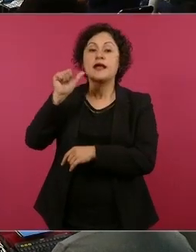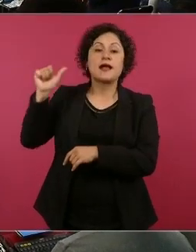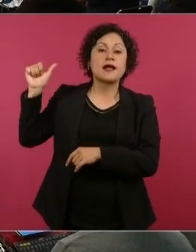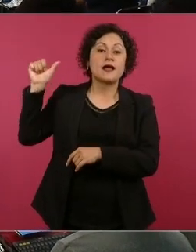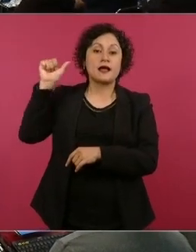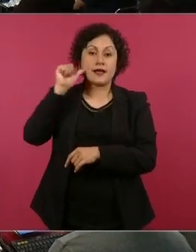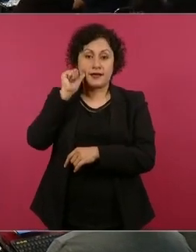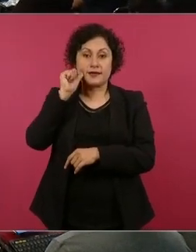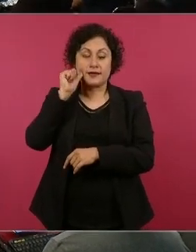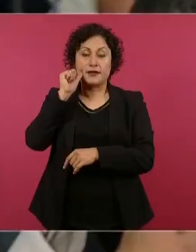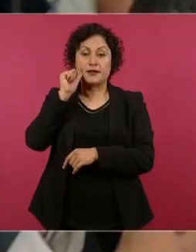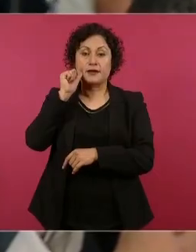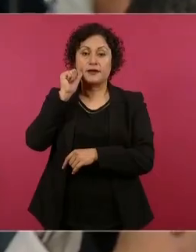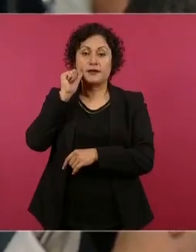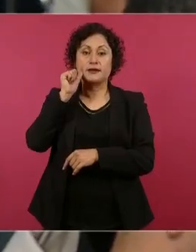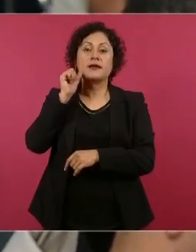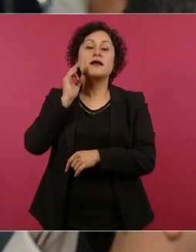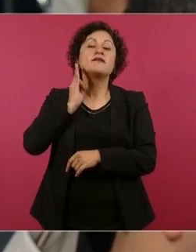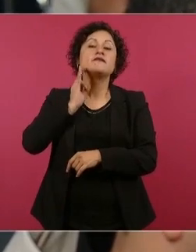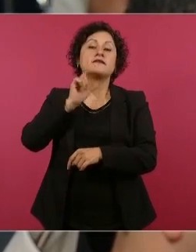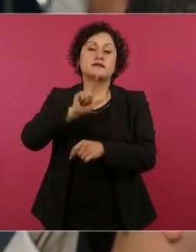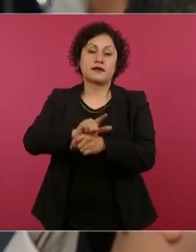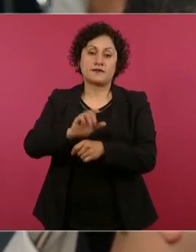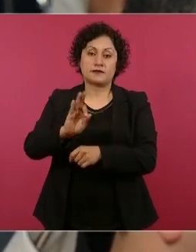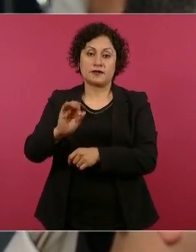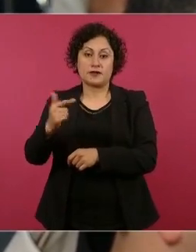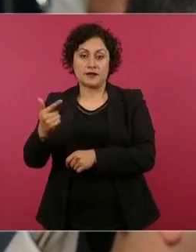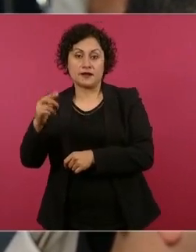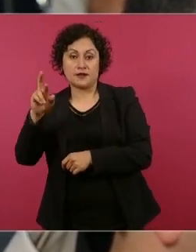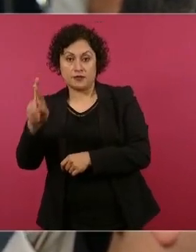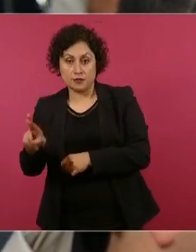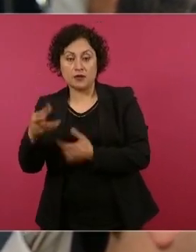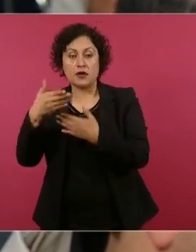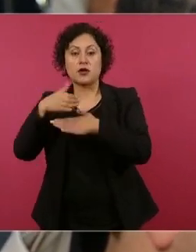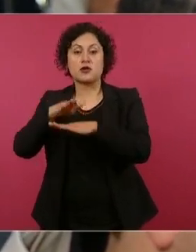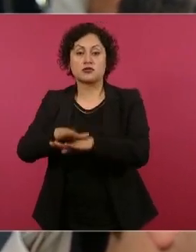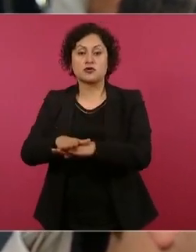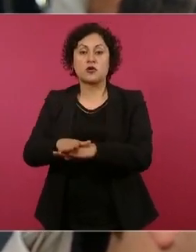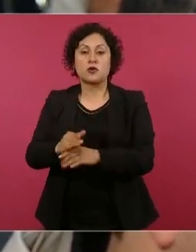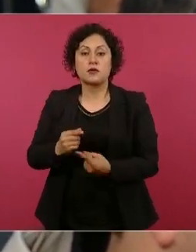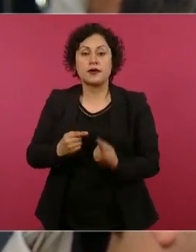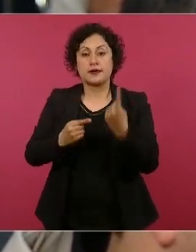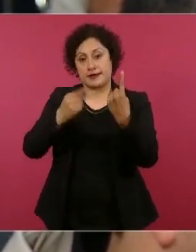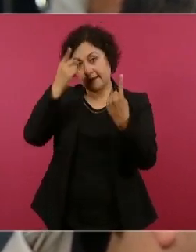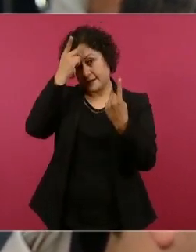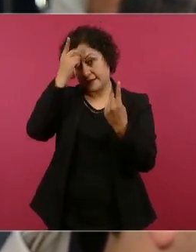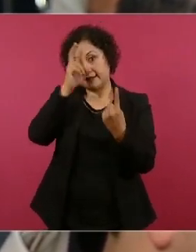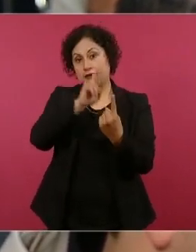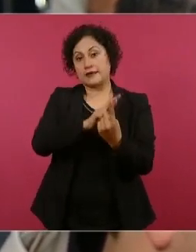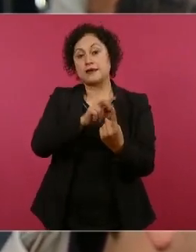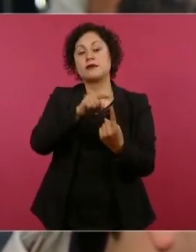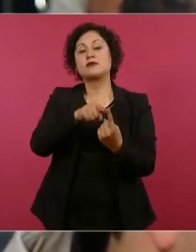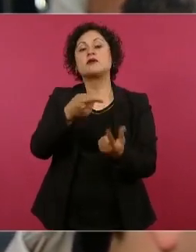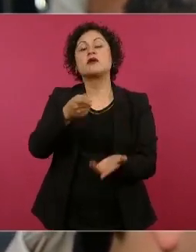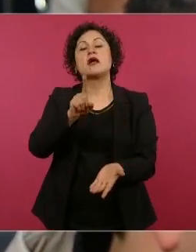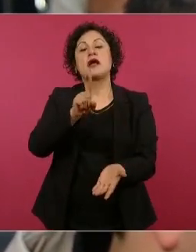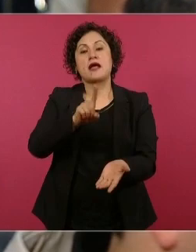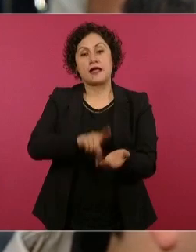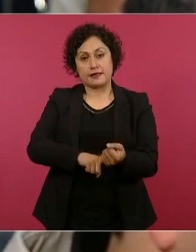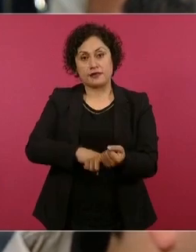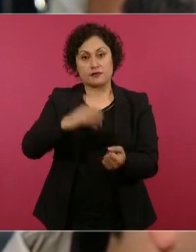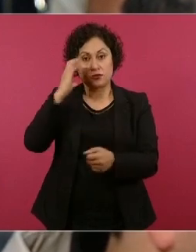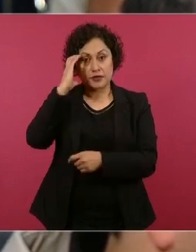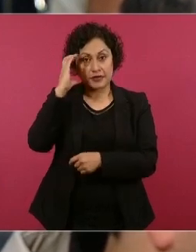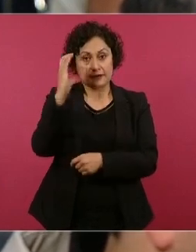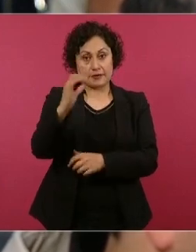General sobre este comentario que hizo el director de la Agencia de Investigación Criminal y si todavía